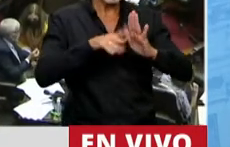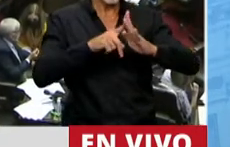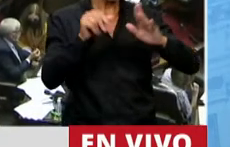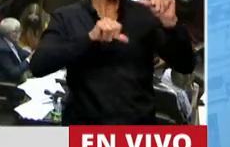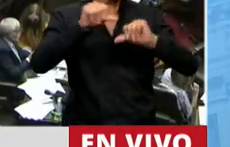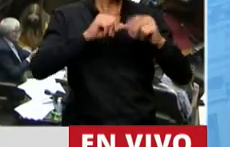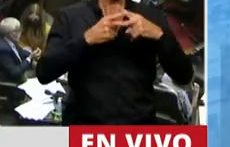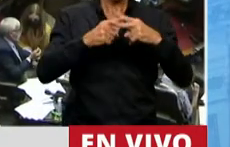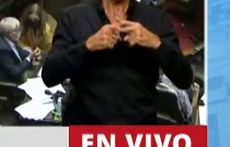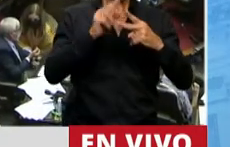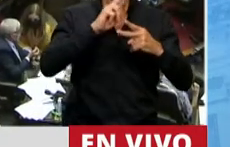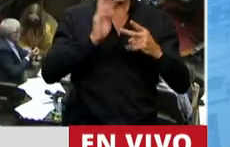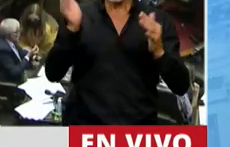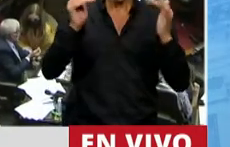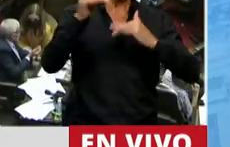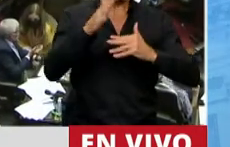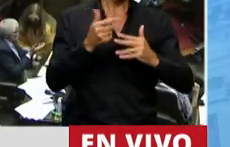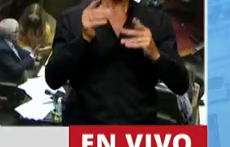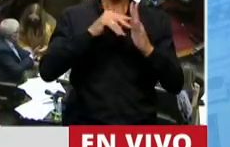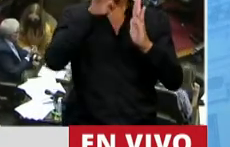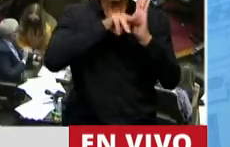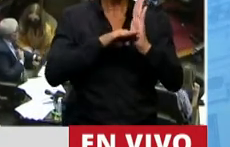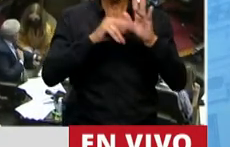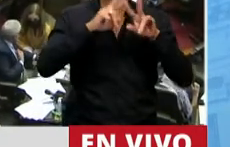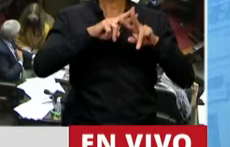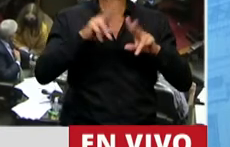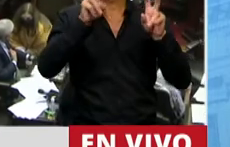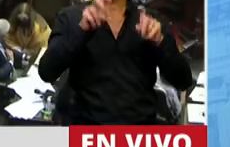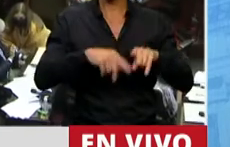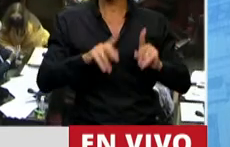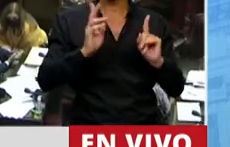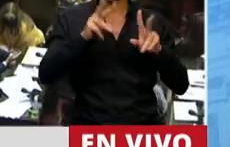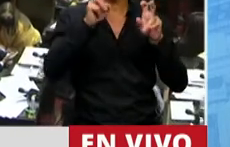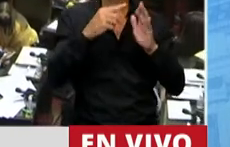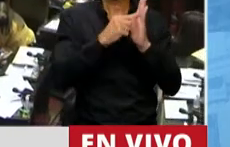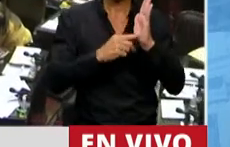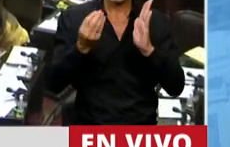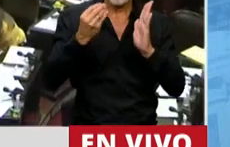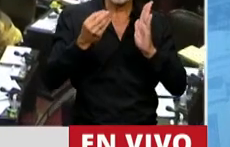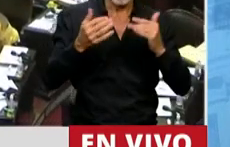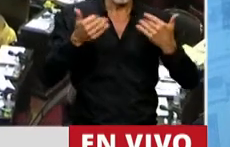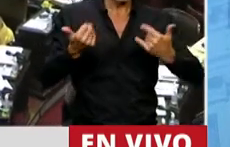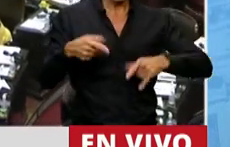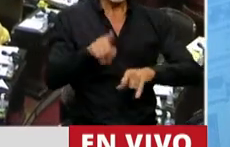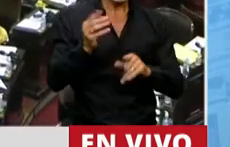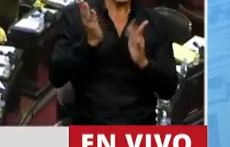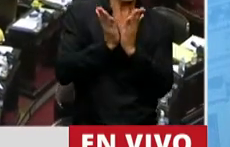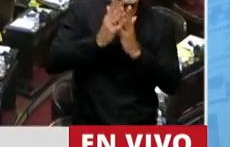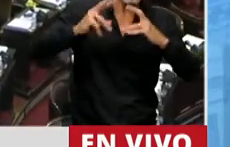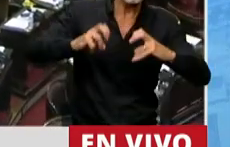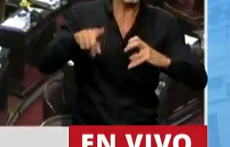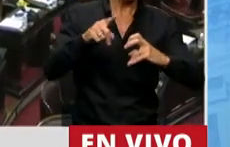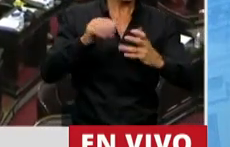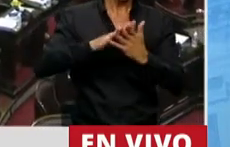tecnológicos, también va a revisar los temas, también va a ver qué temas convienen estudiar desde un